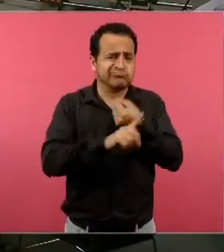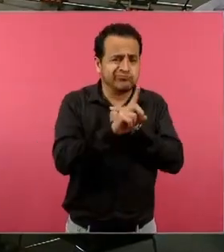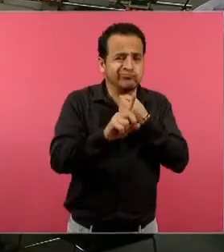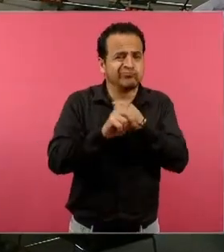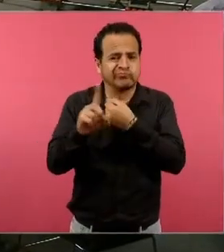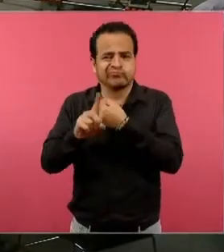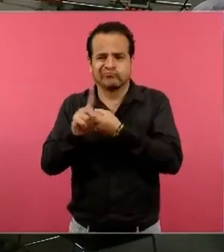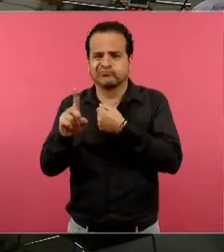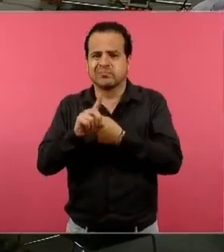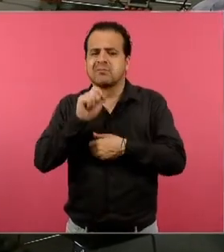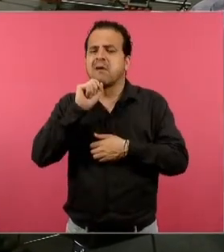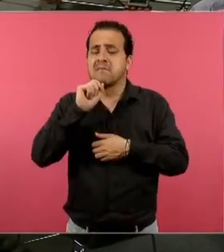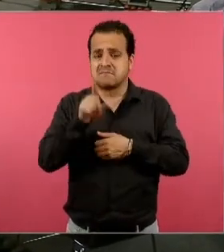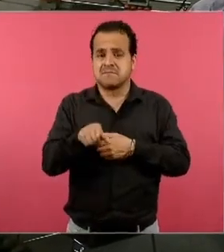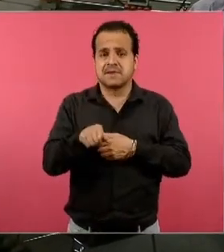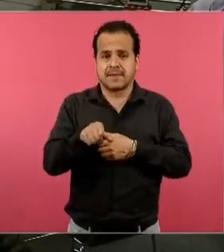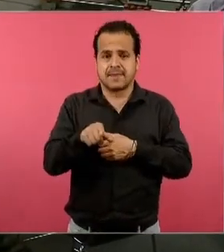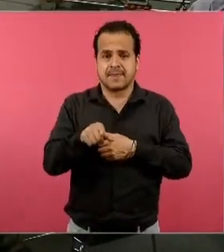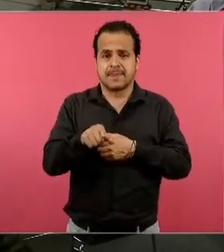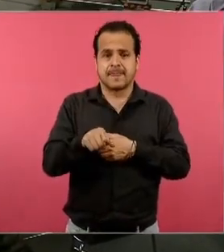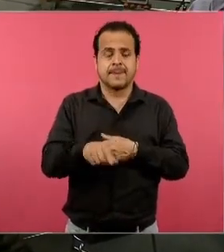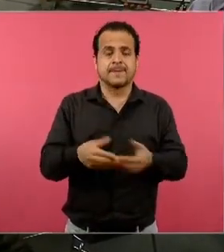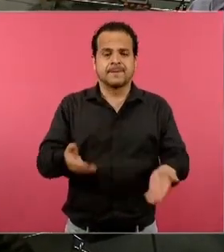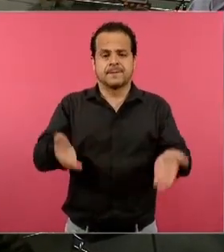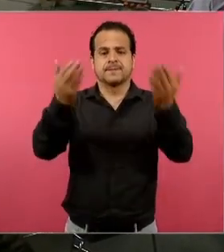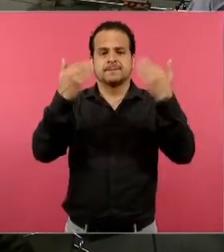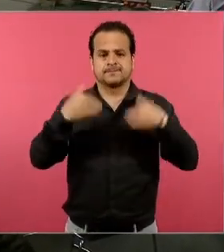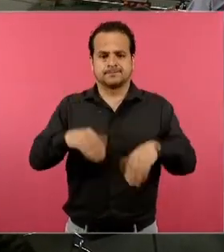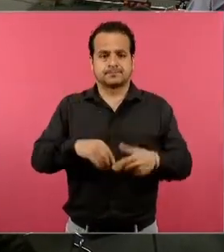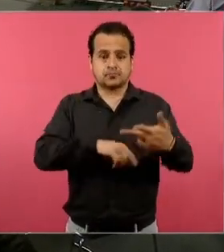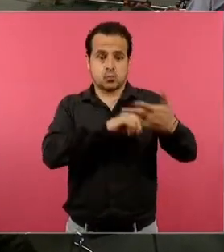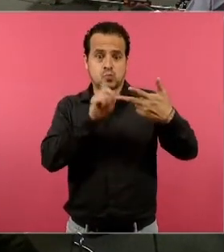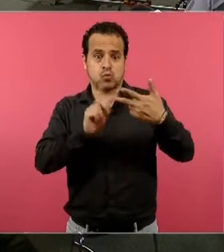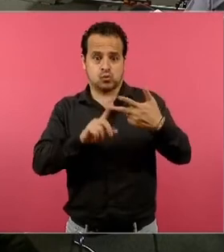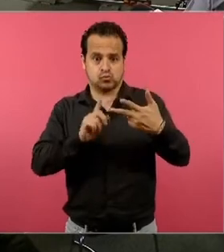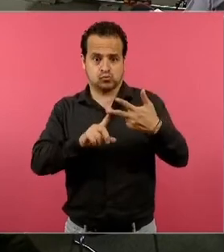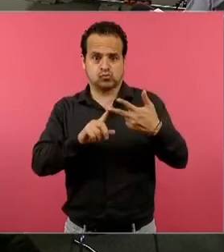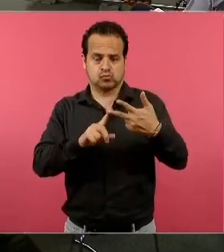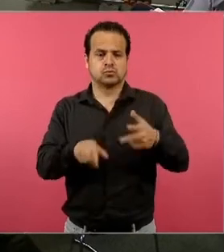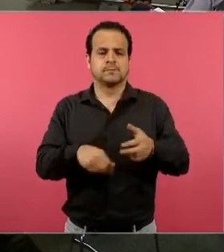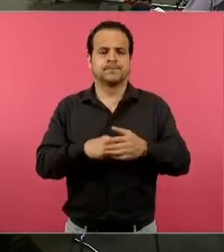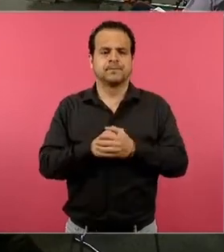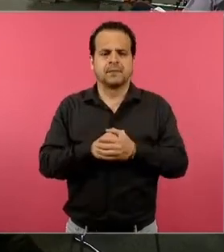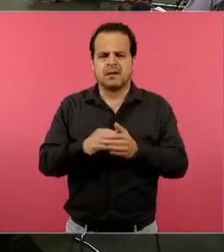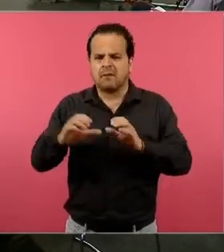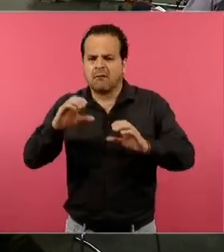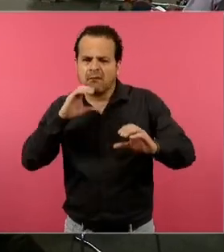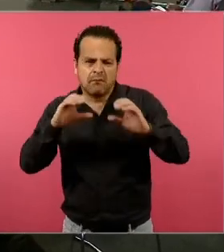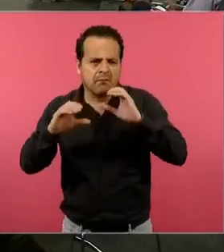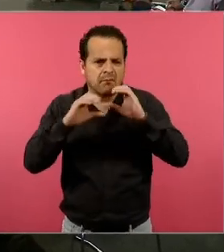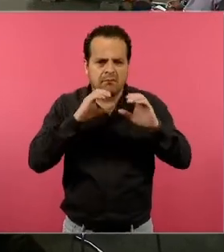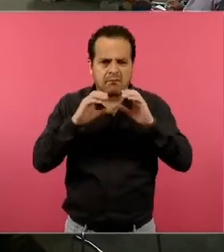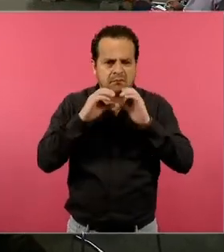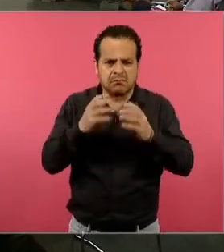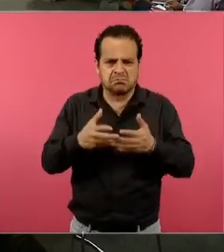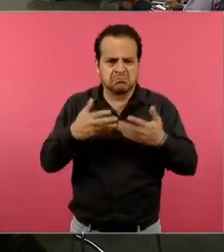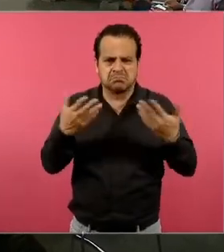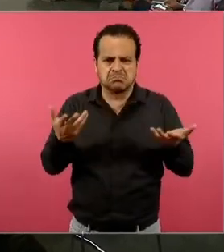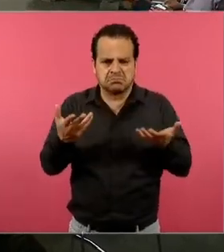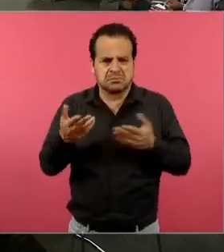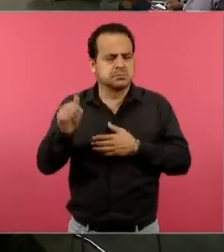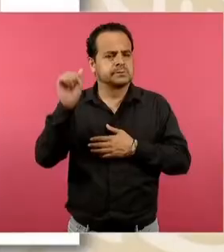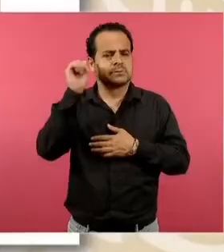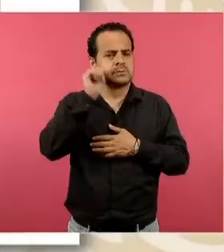La que sigue, por favor. Momento ocho, lo comunicamos y lo comunicamos todo el tiempo hay un proceso de comunicación,